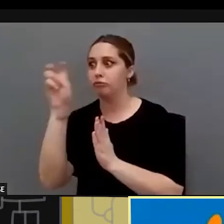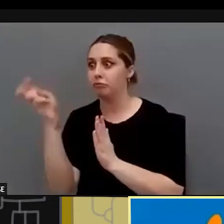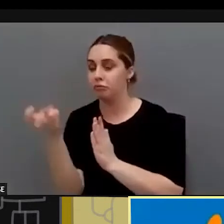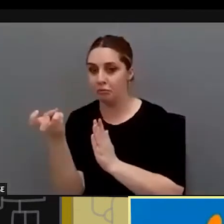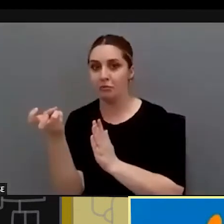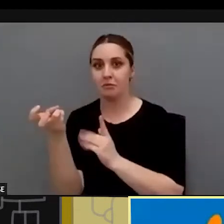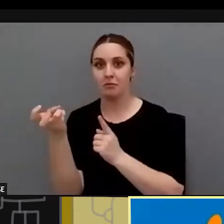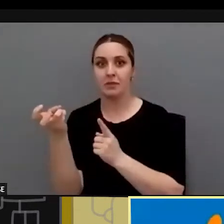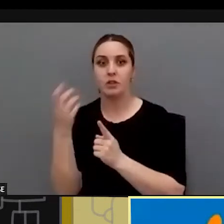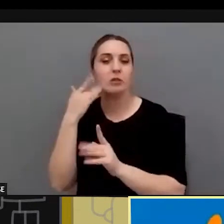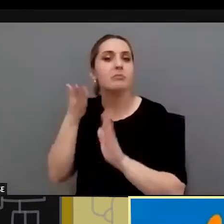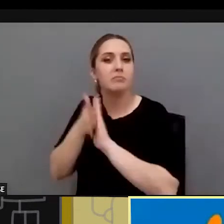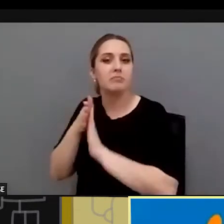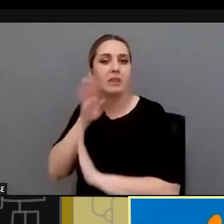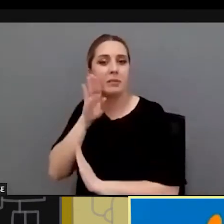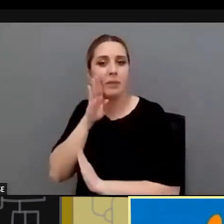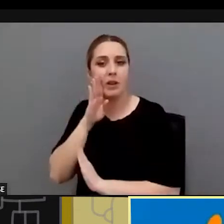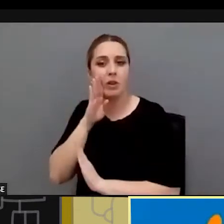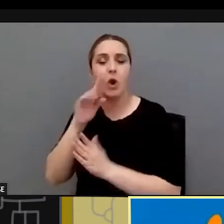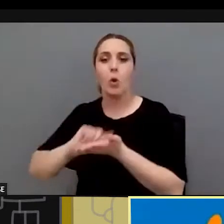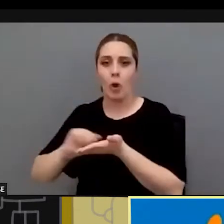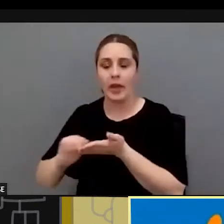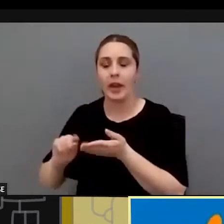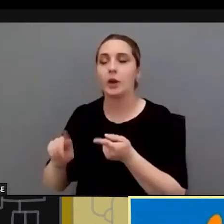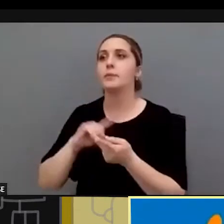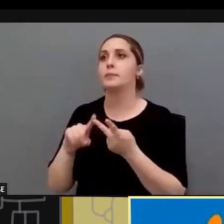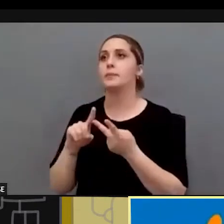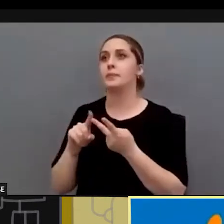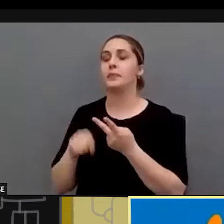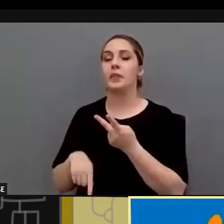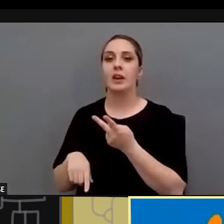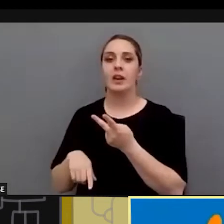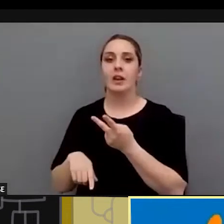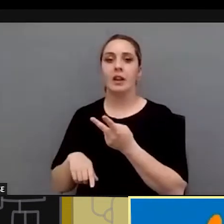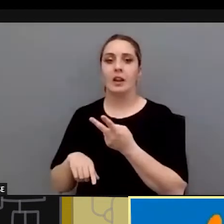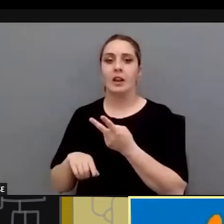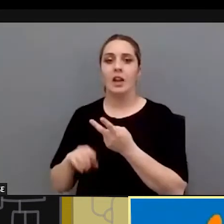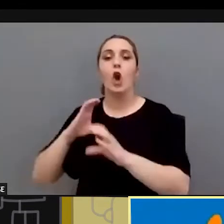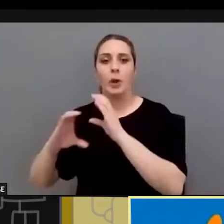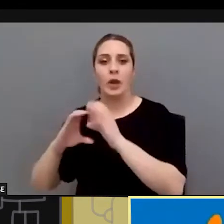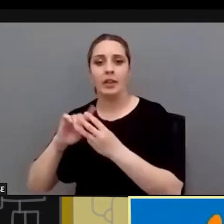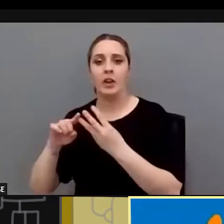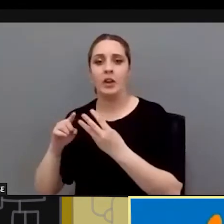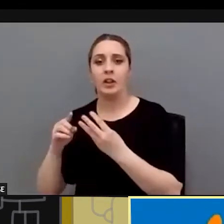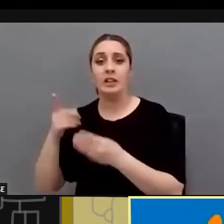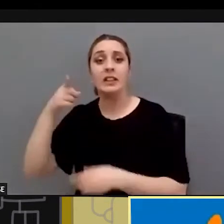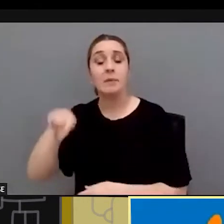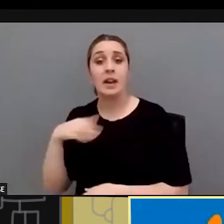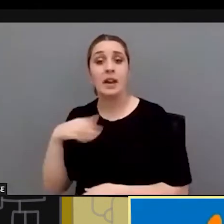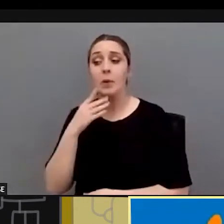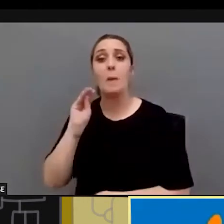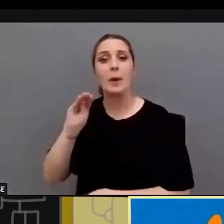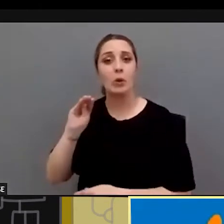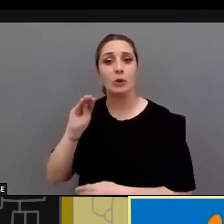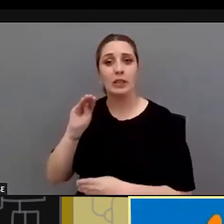he explicado donde están los cuadernos donde están los cuadernos de comunicación donde están incluso las preguntas cerradas